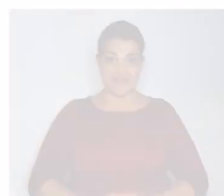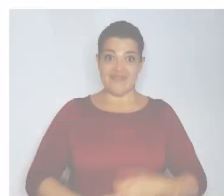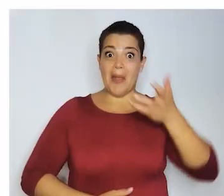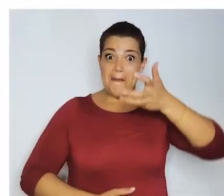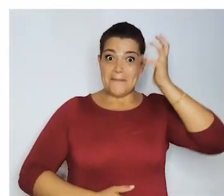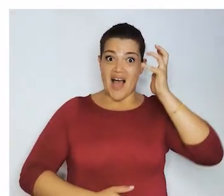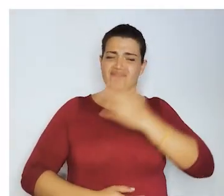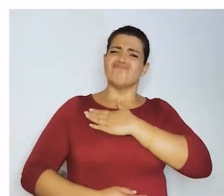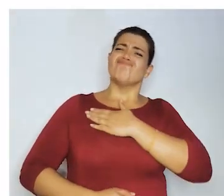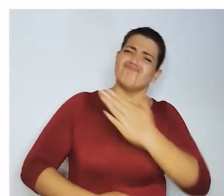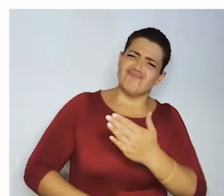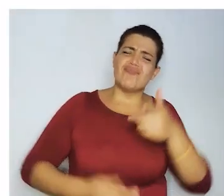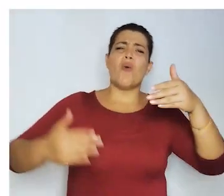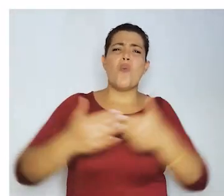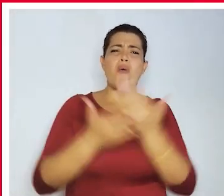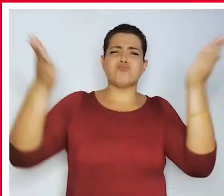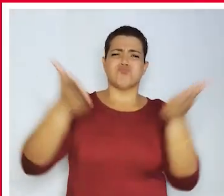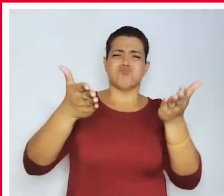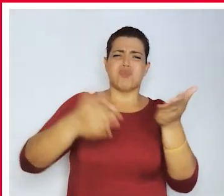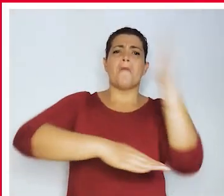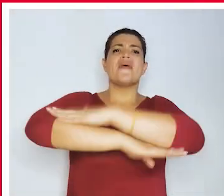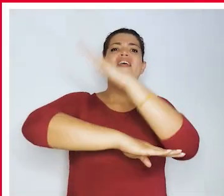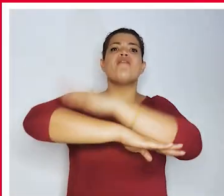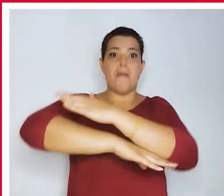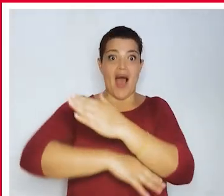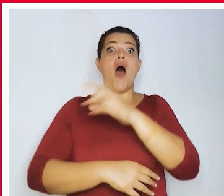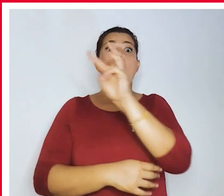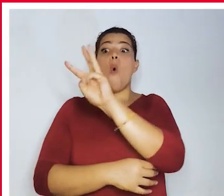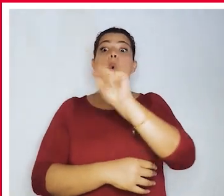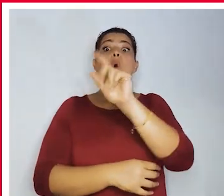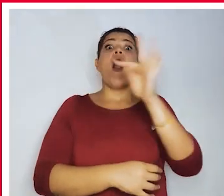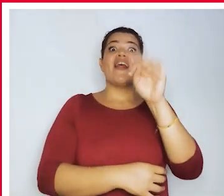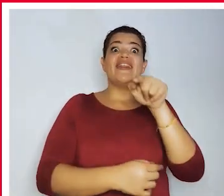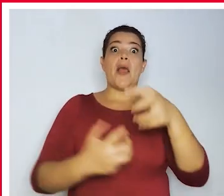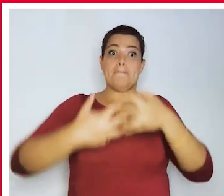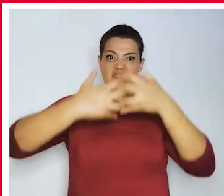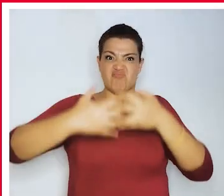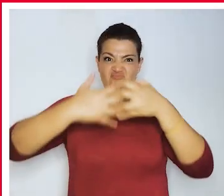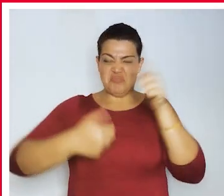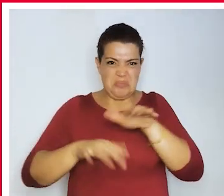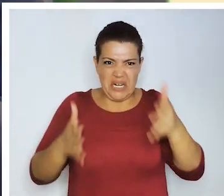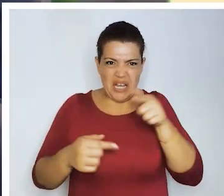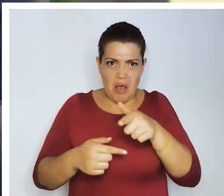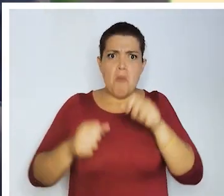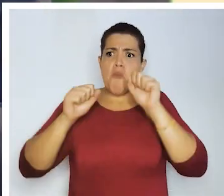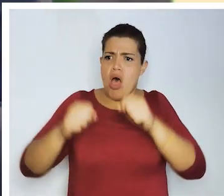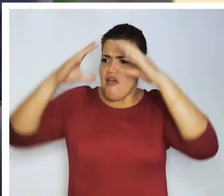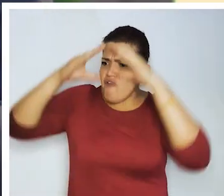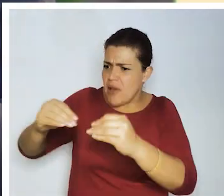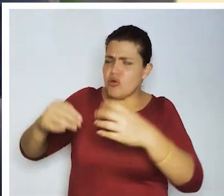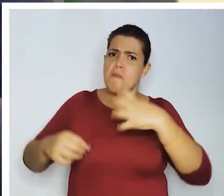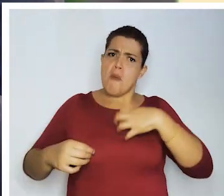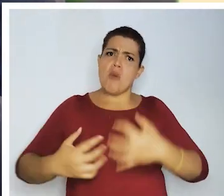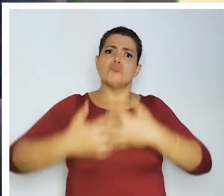En Backcredomatic nos complace presentarle la nueva plataforma Wallet Empresarial, que le permite tener a